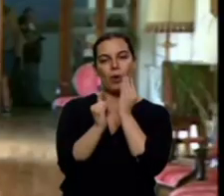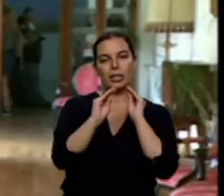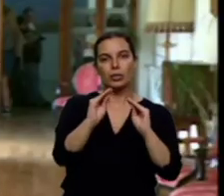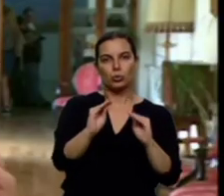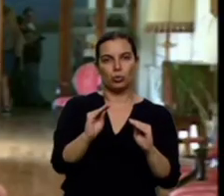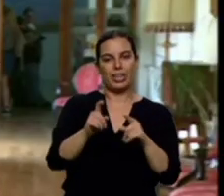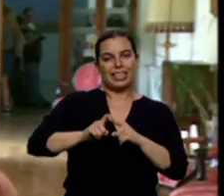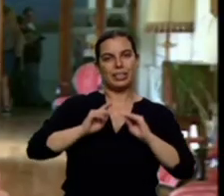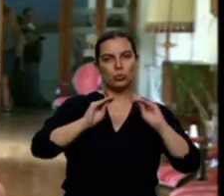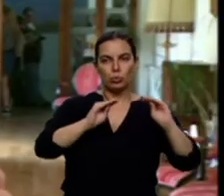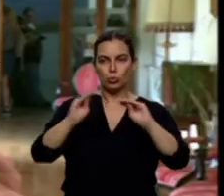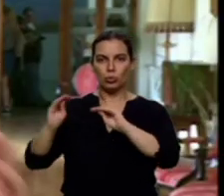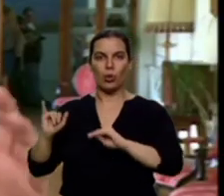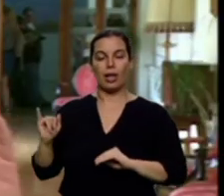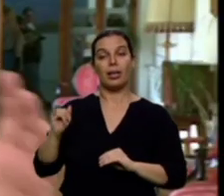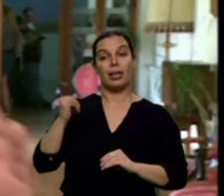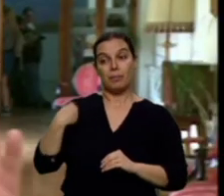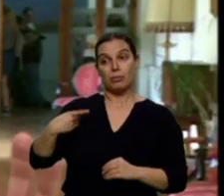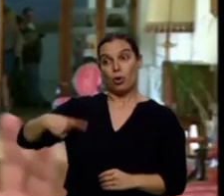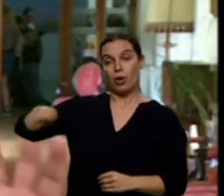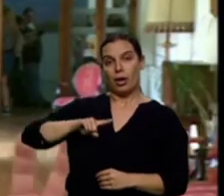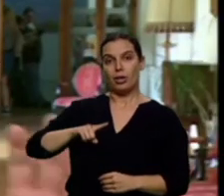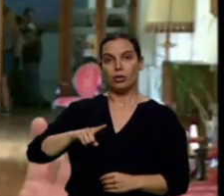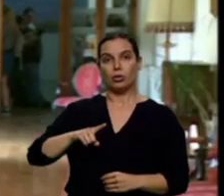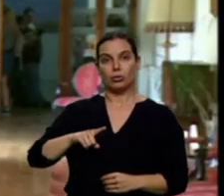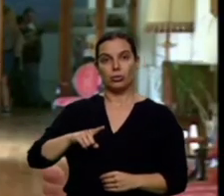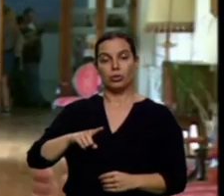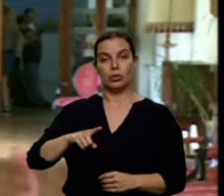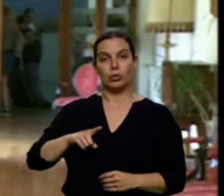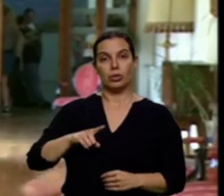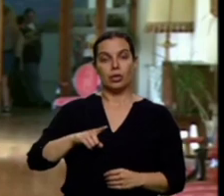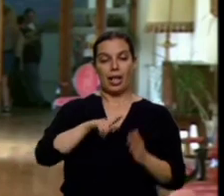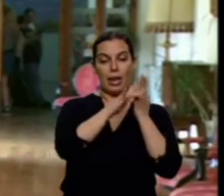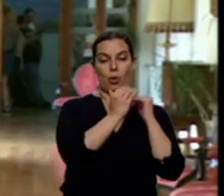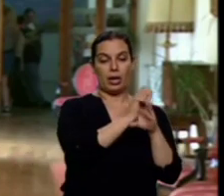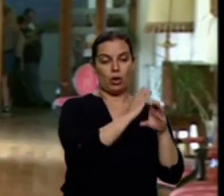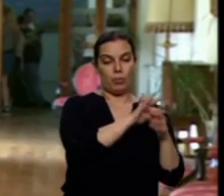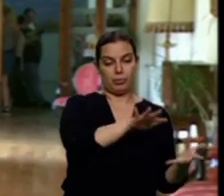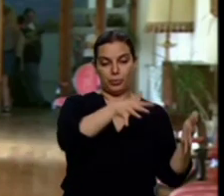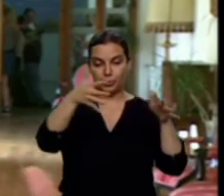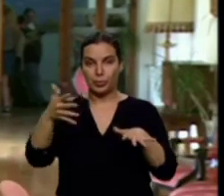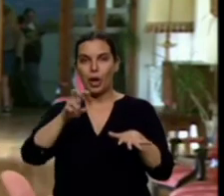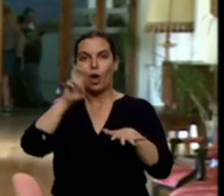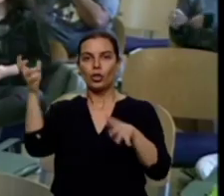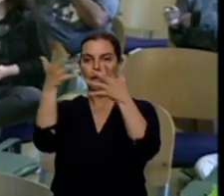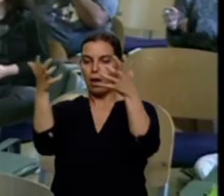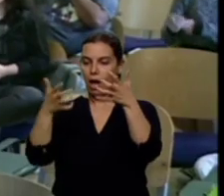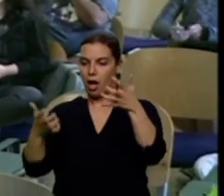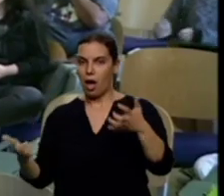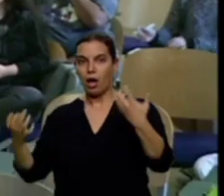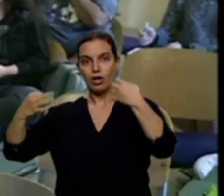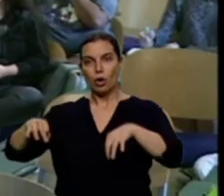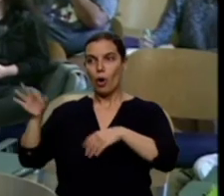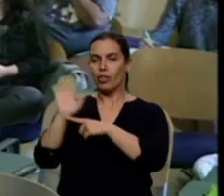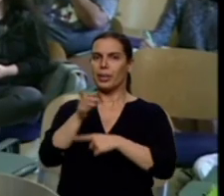que demuestran es lo difícil que es trasladar las obras que ellos hacen en ese lenguaje del cómic a otros lenguajes como pueda ser la literatura, incluso cine. Y dentro de ese